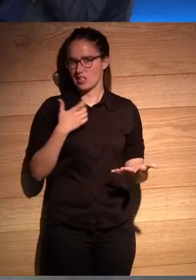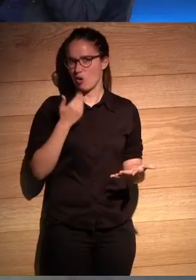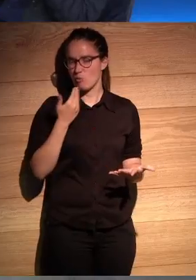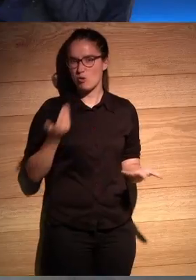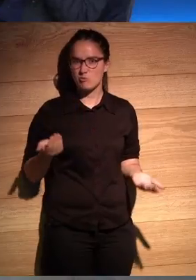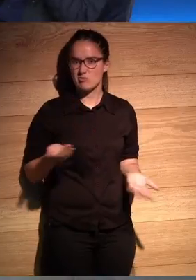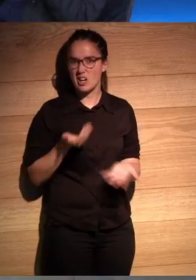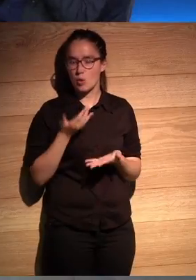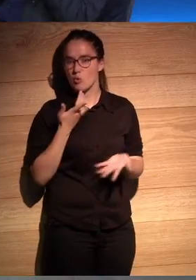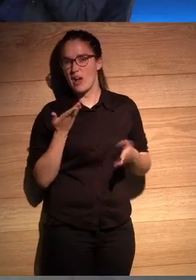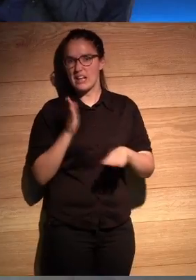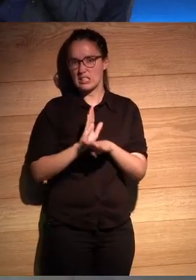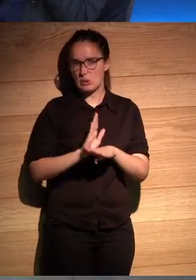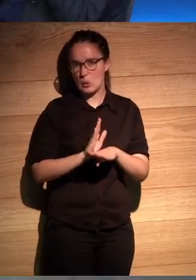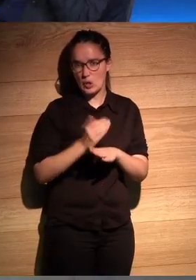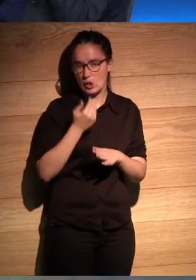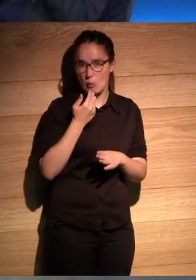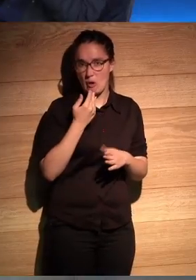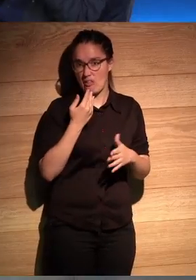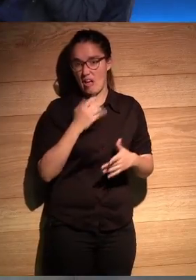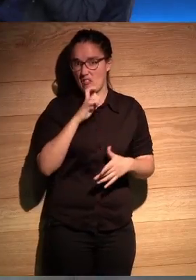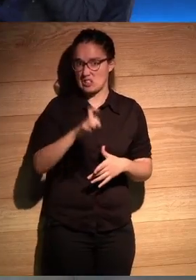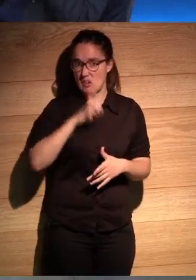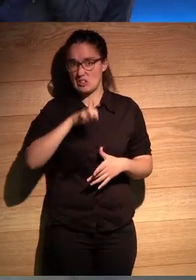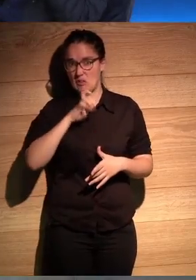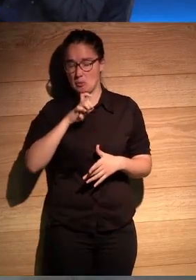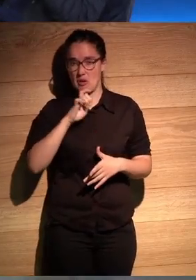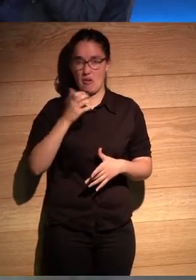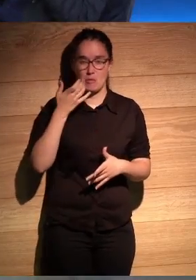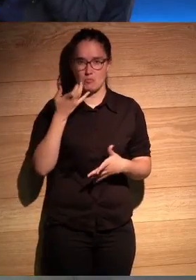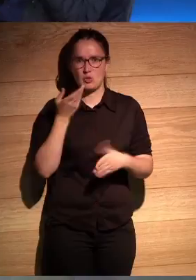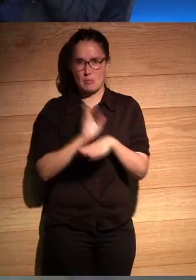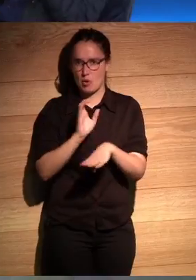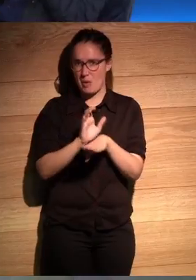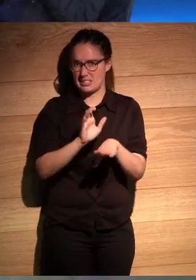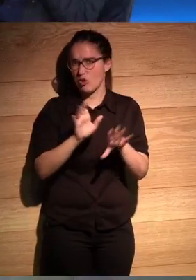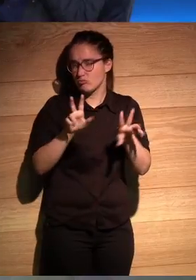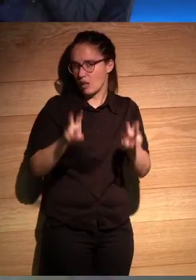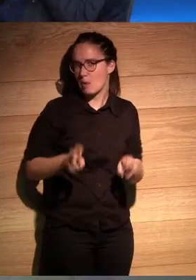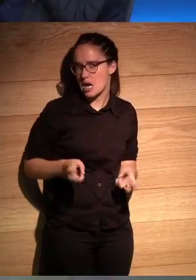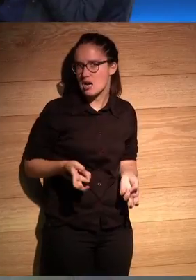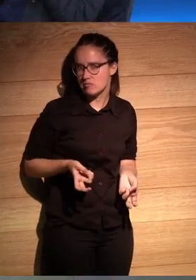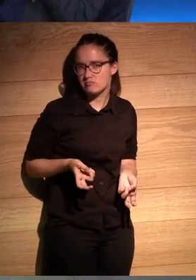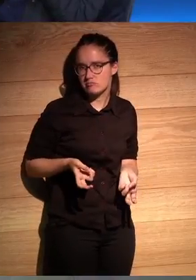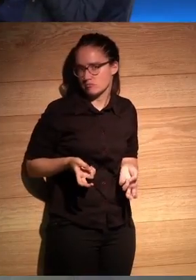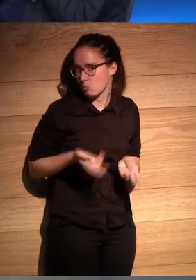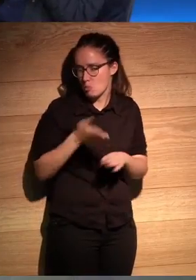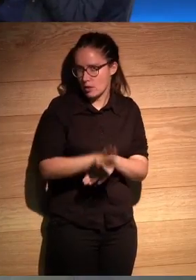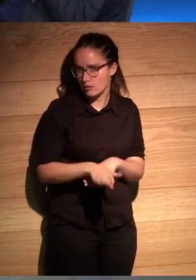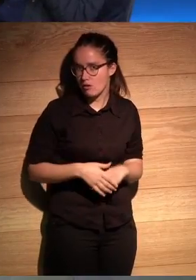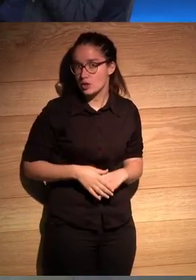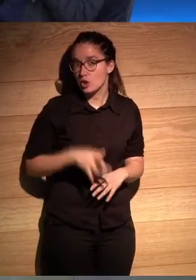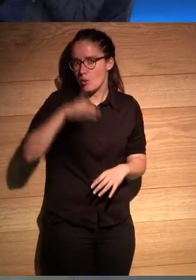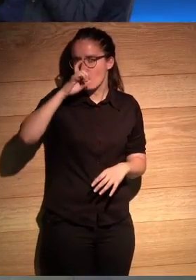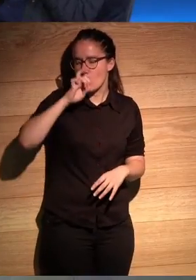especie de actitud de Pedro y el Lobo que estaba todo el tiempo incluso hacían muchas bromas con eso me acuerdo